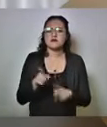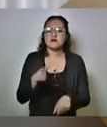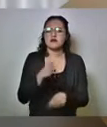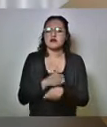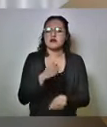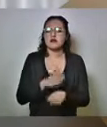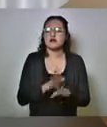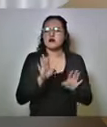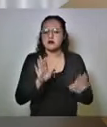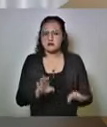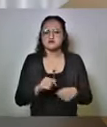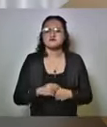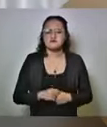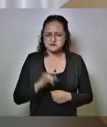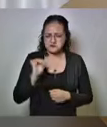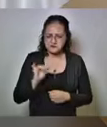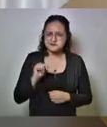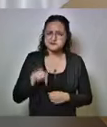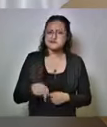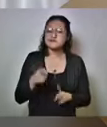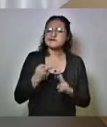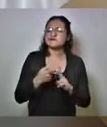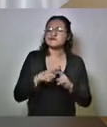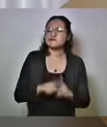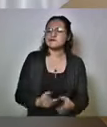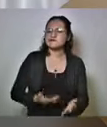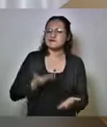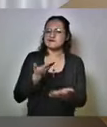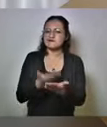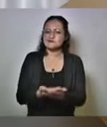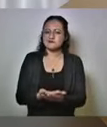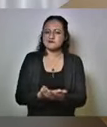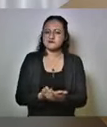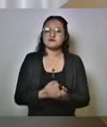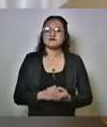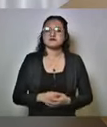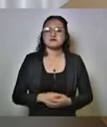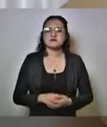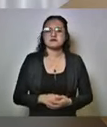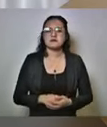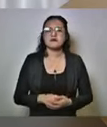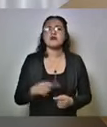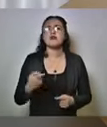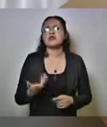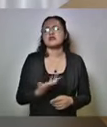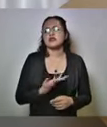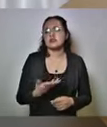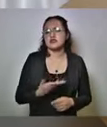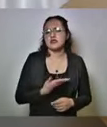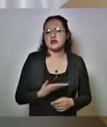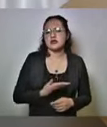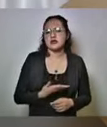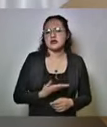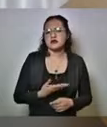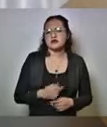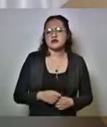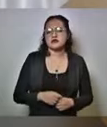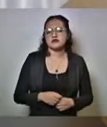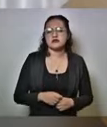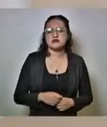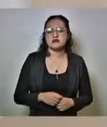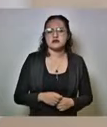si es una iniciativa que tiene propósitos de generar